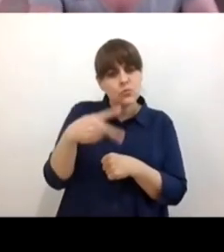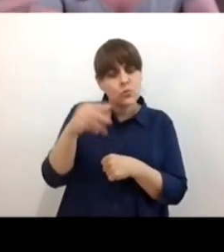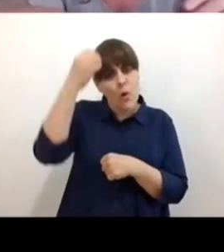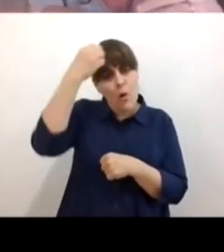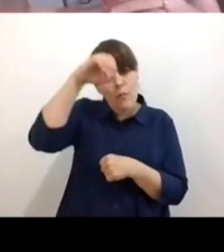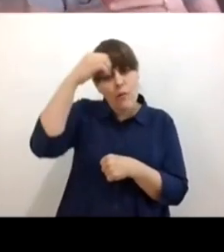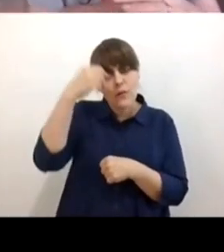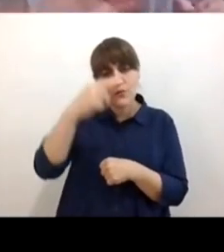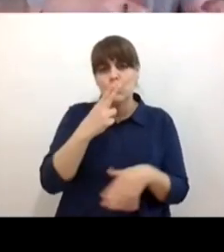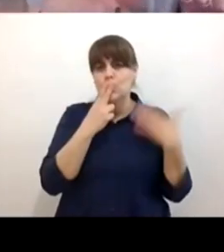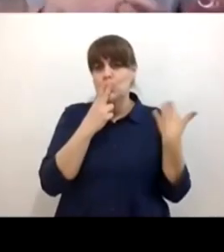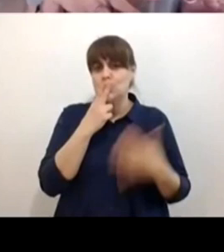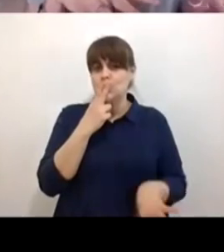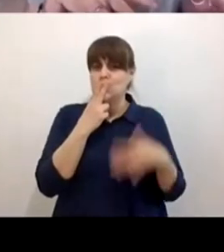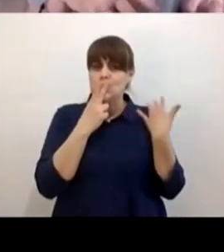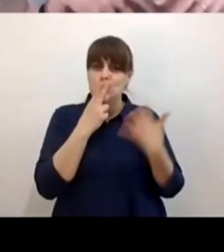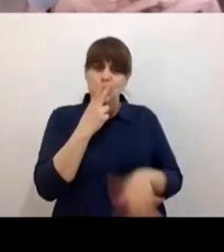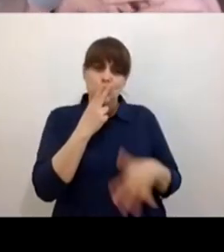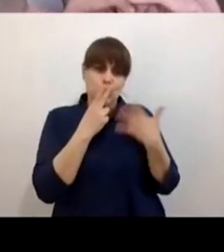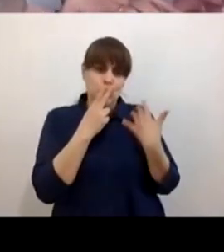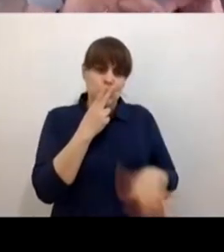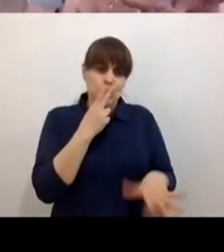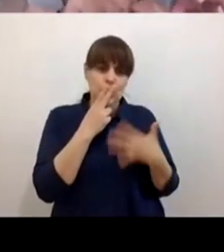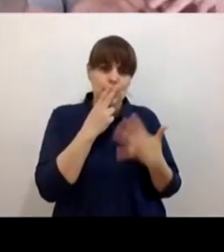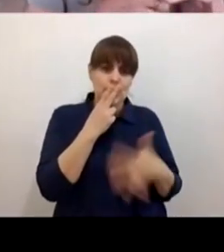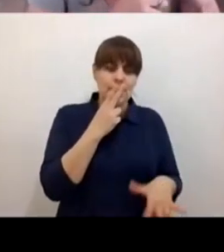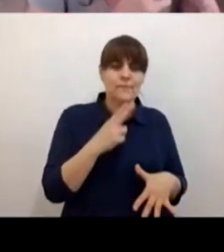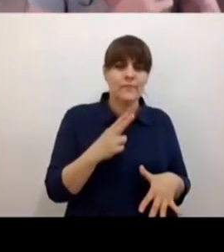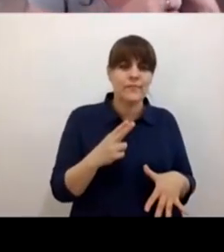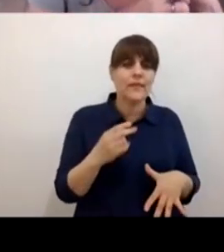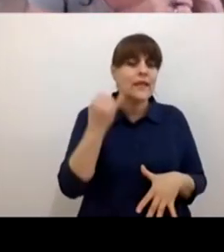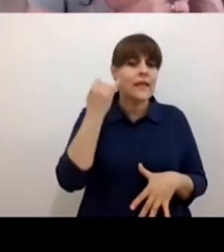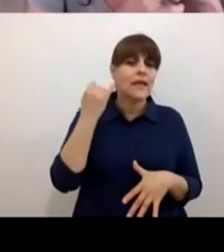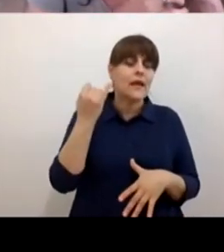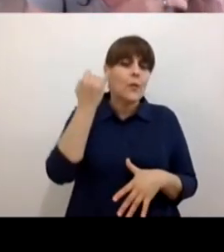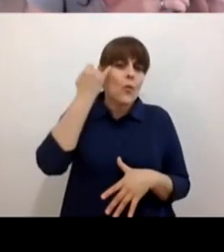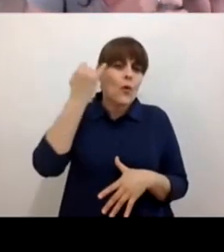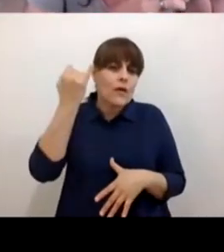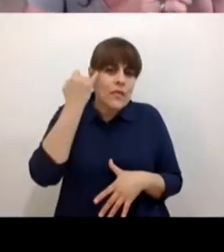también del tema hay como tres ideas que me gustaría resaltar ¿no?